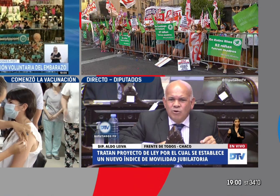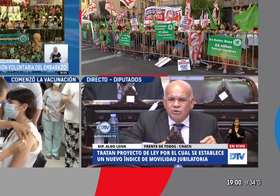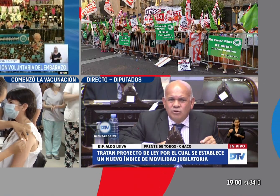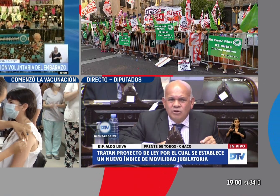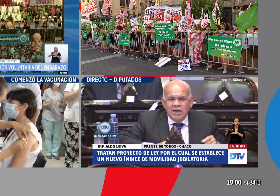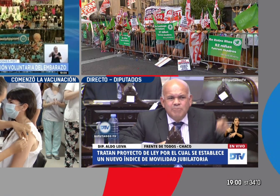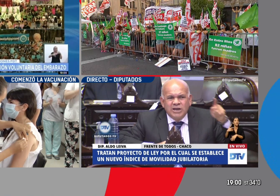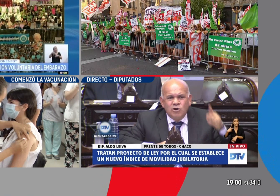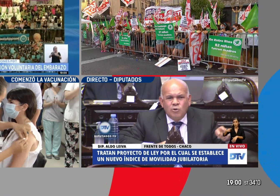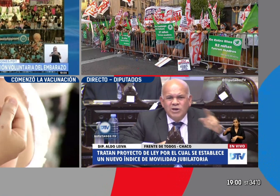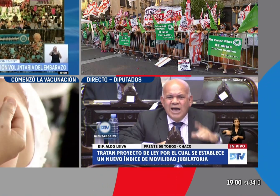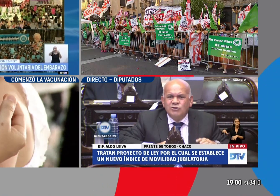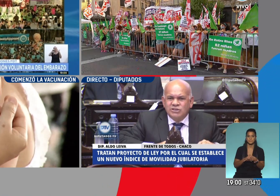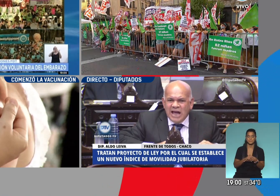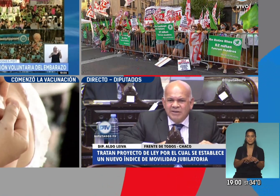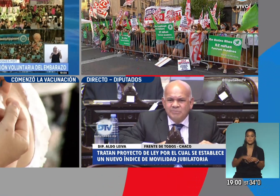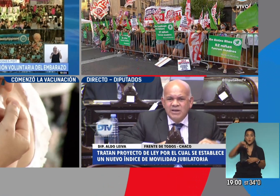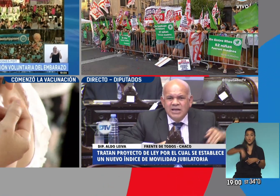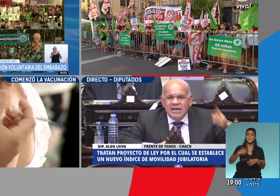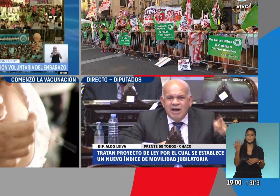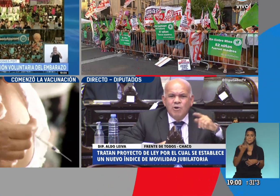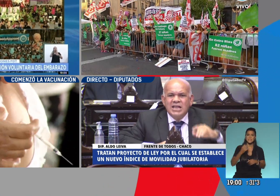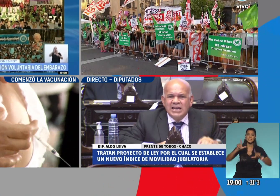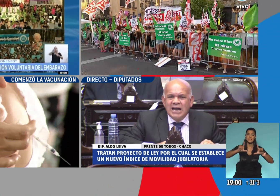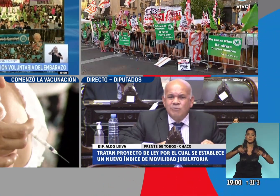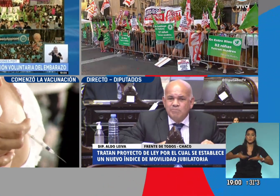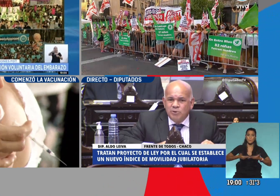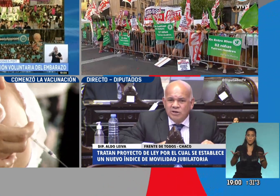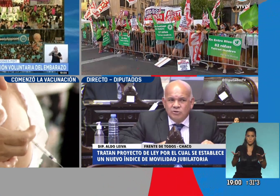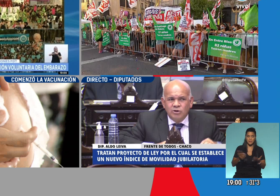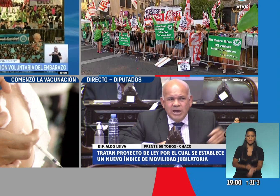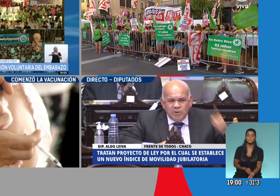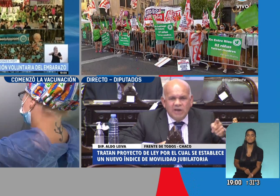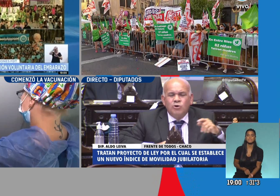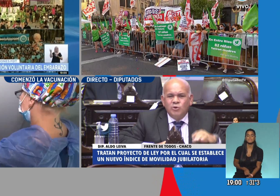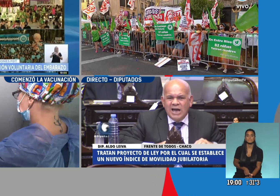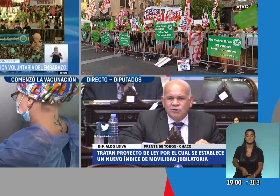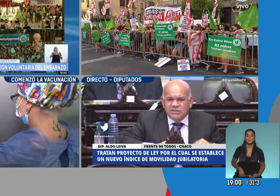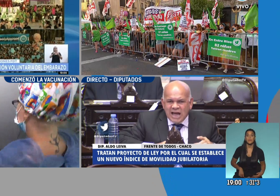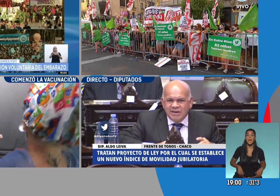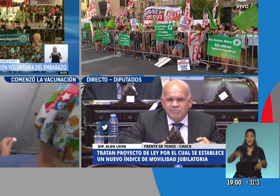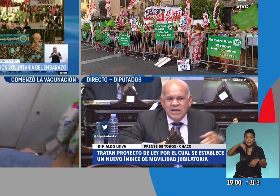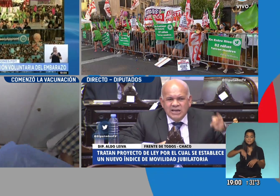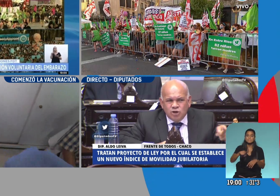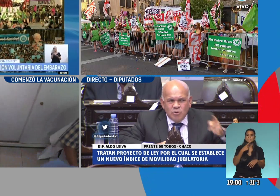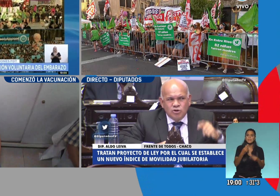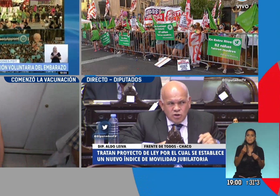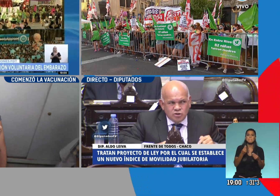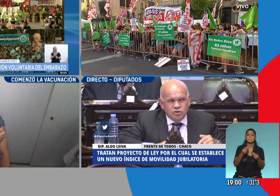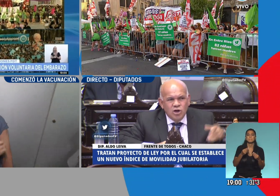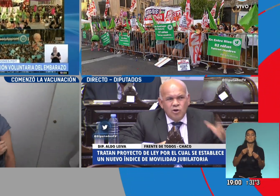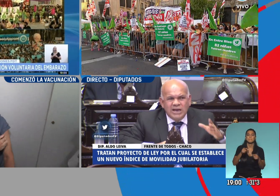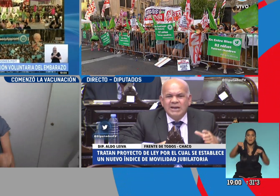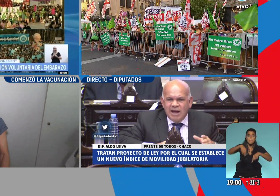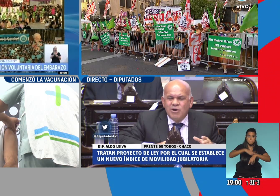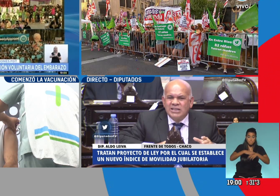Jornada especial de Televisión Pública Noticias. Así vivimos esta jornada, con todo lo que sucede en este momento,